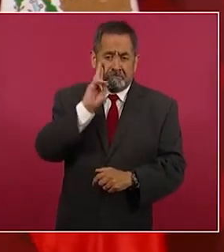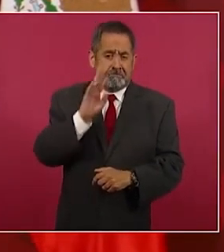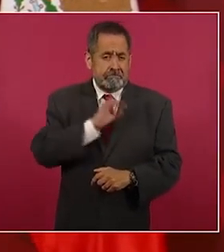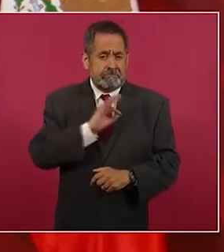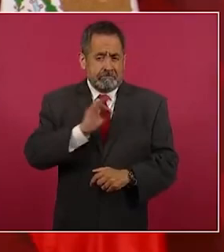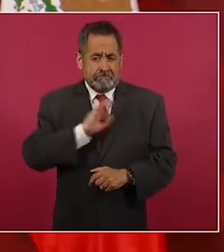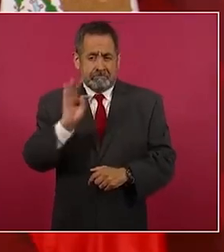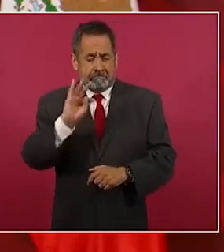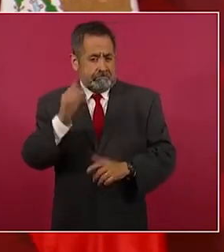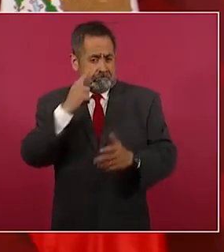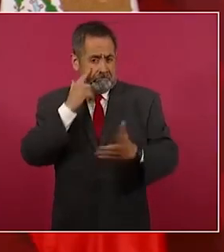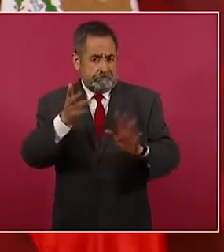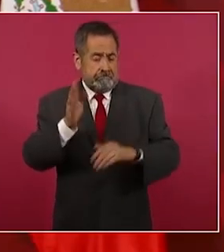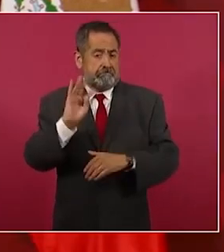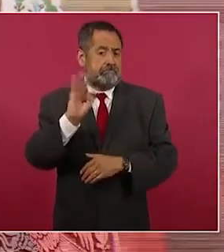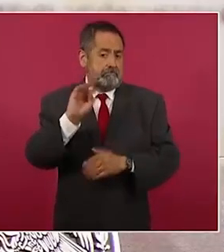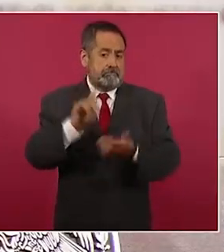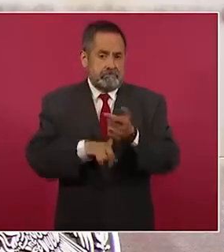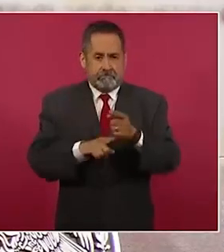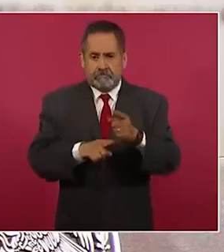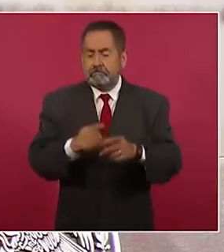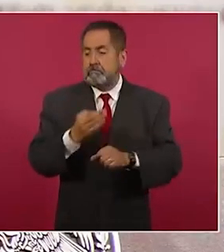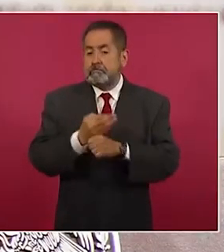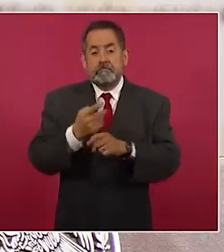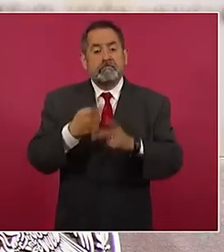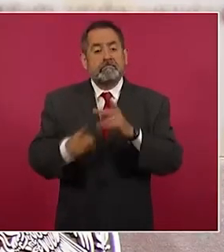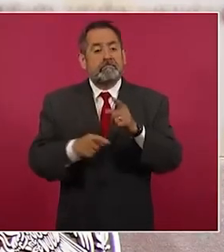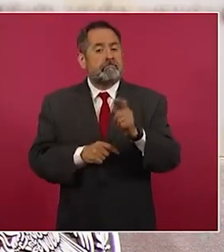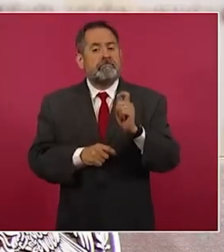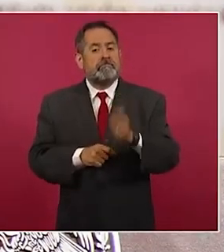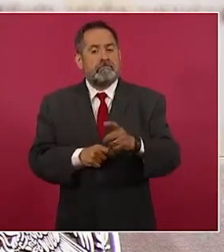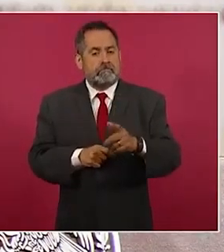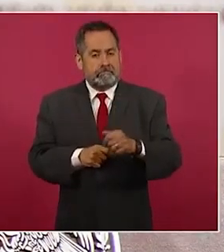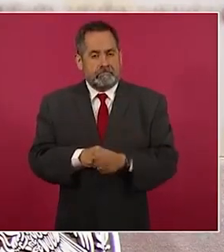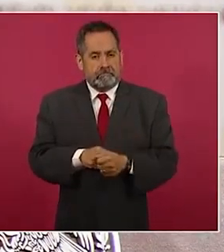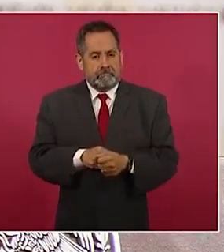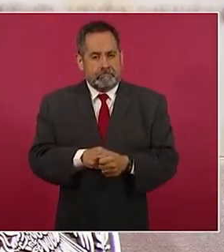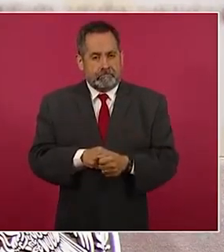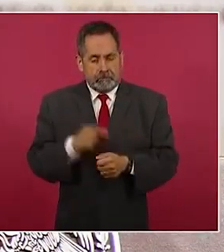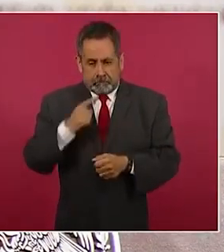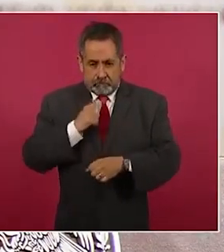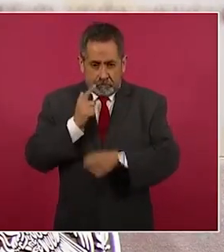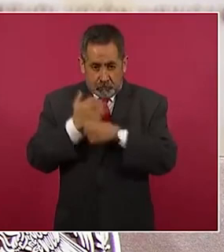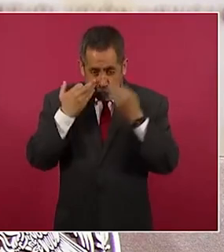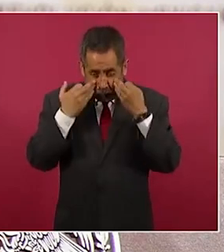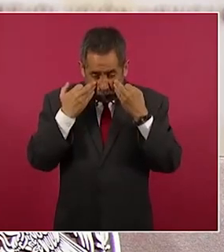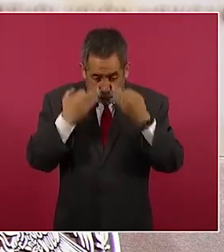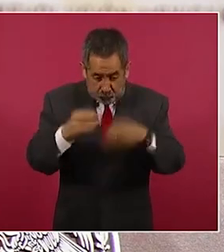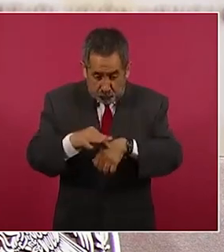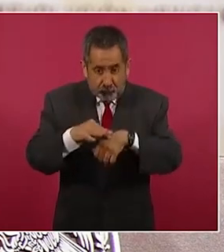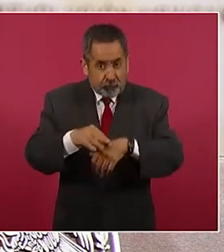hipotético, sobre todo a partir de lo que pude constatar